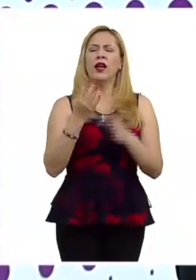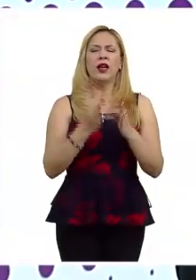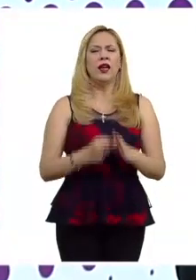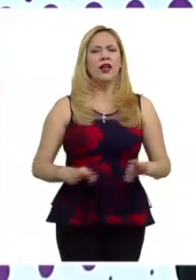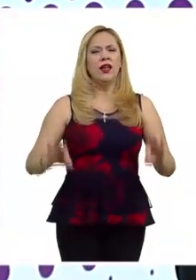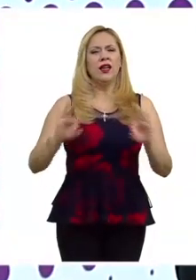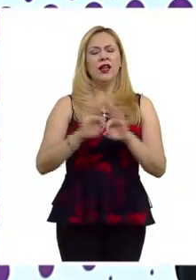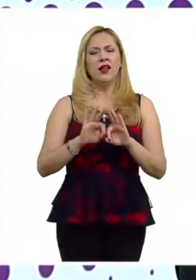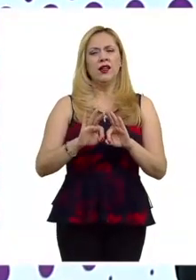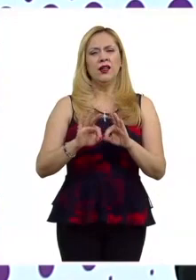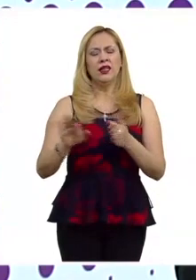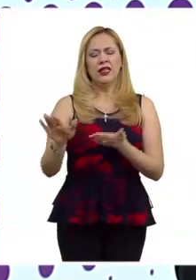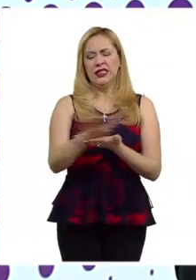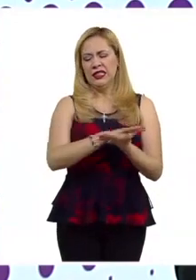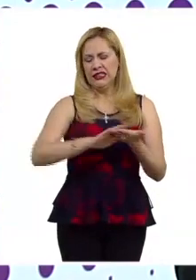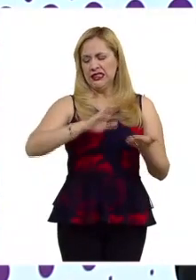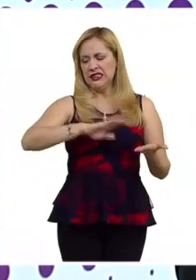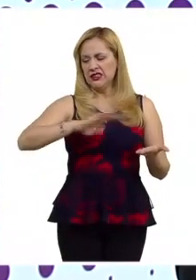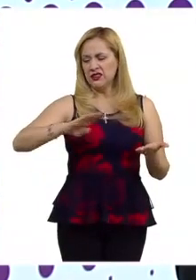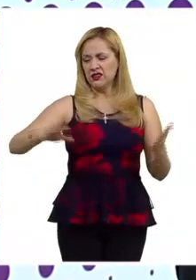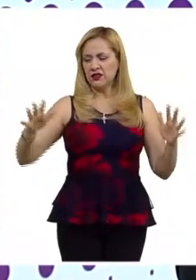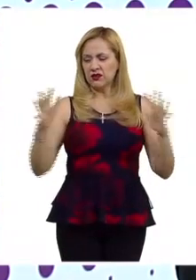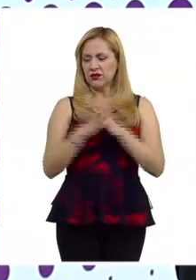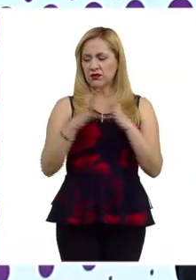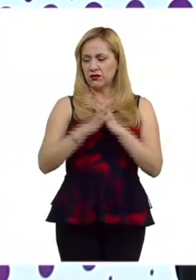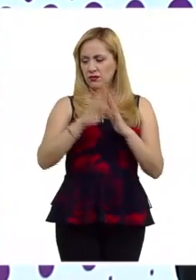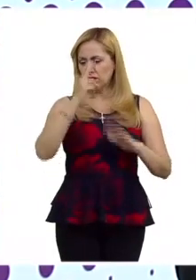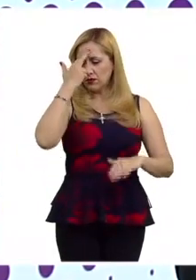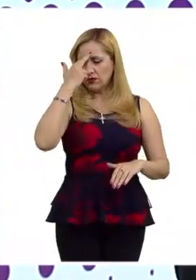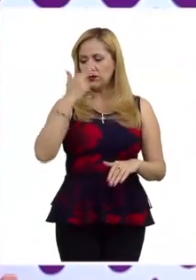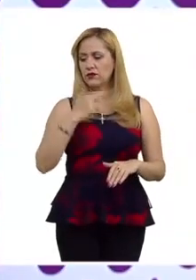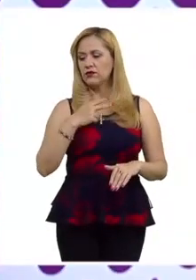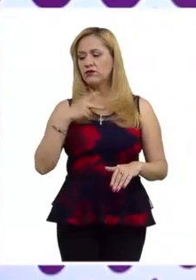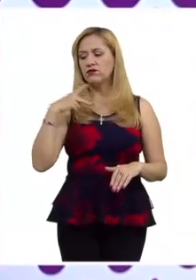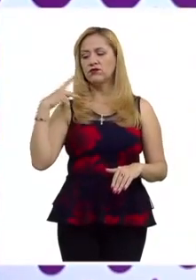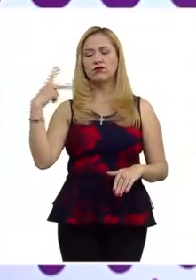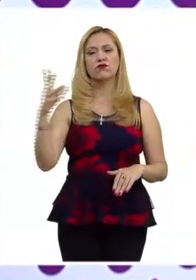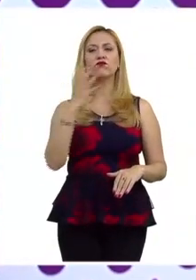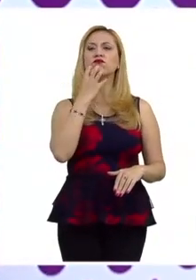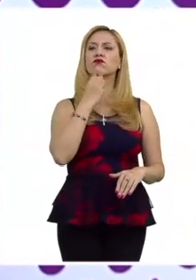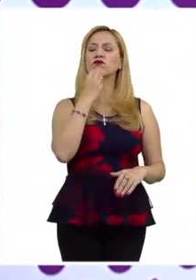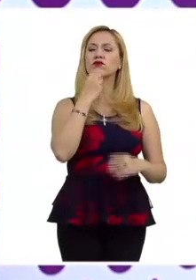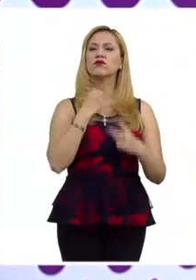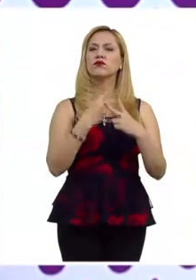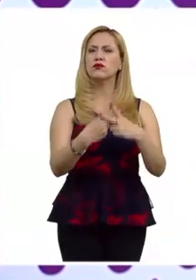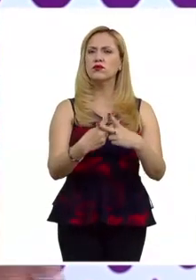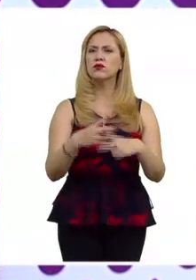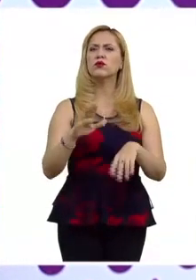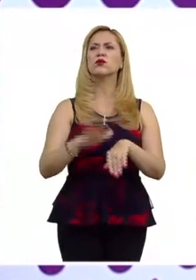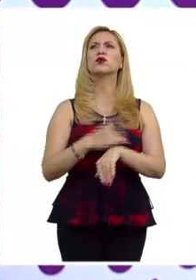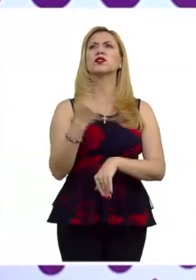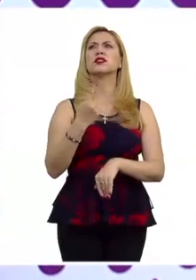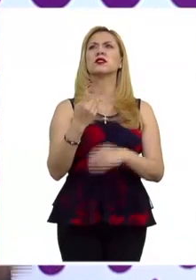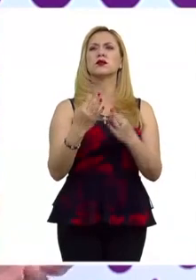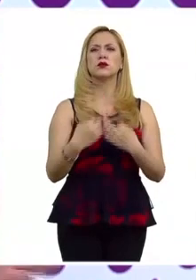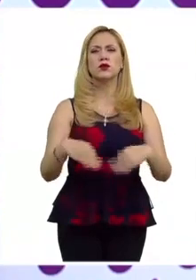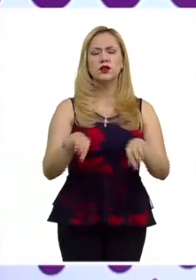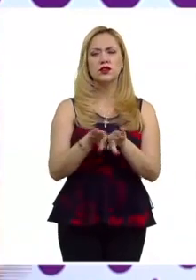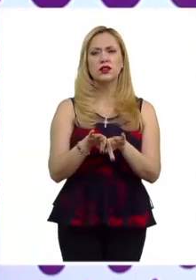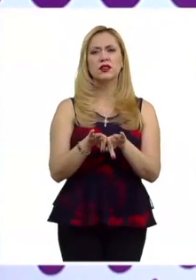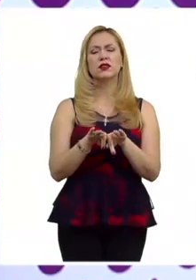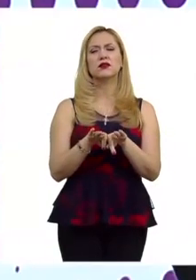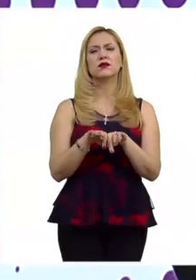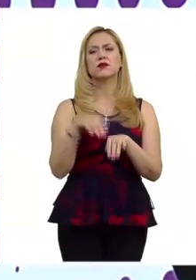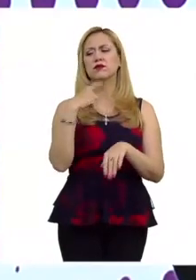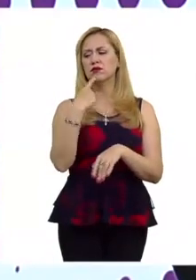contexto del holocausto? ¿Qué implica para el discurso de odio en general? Pero además, ¿por qué es importante discutirlo como una categoría,